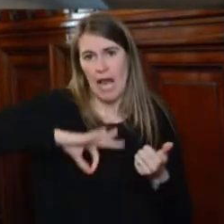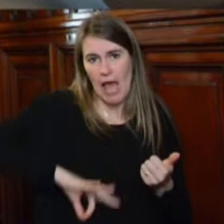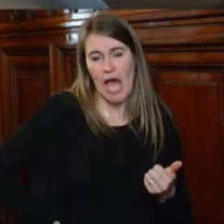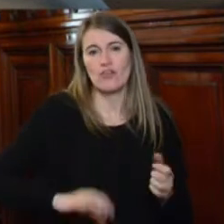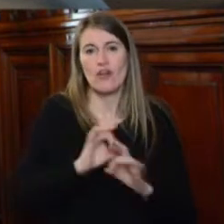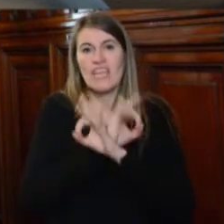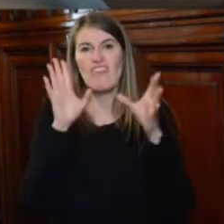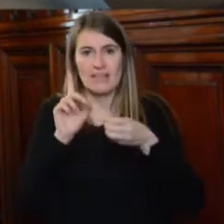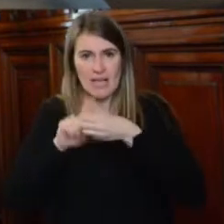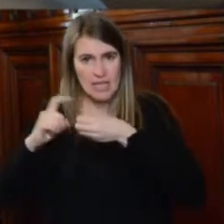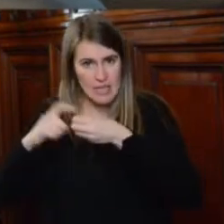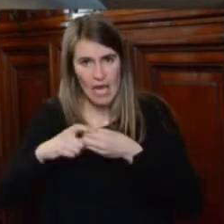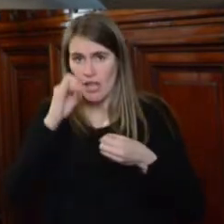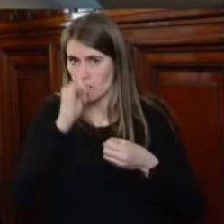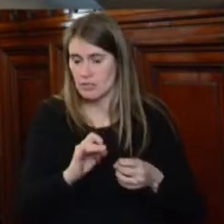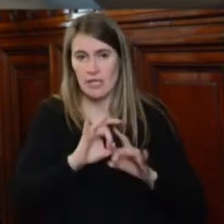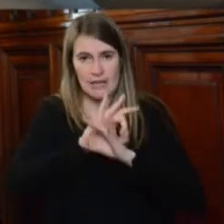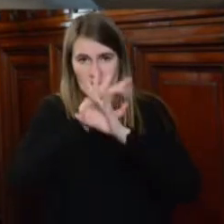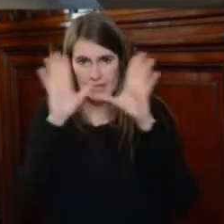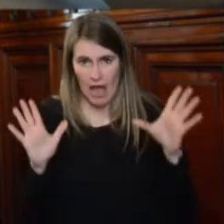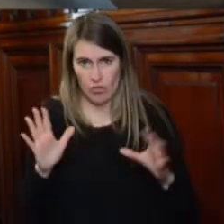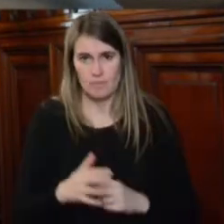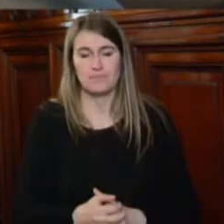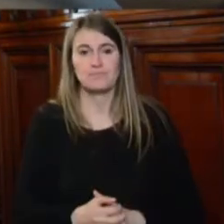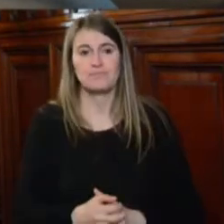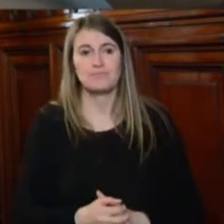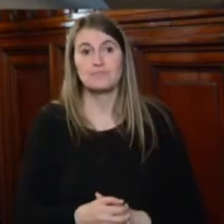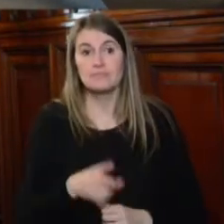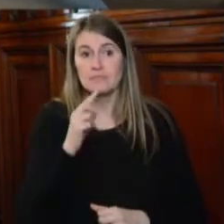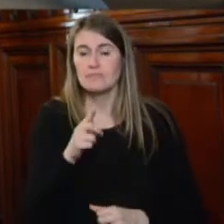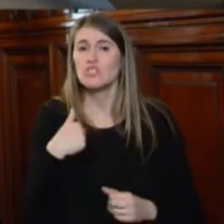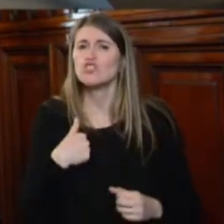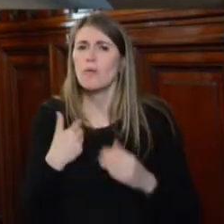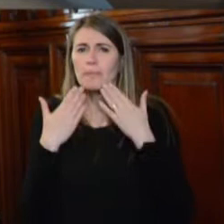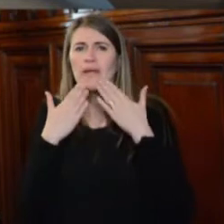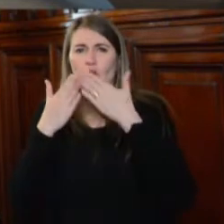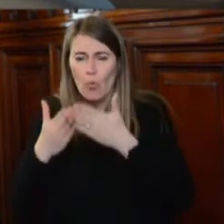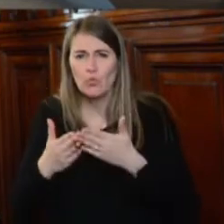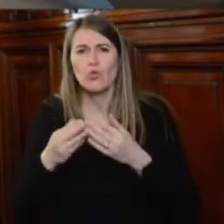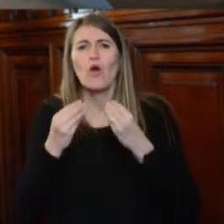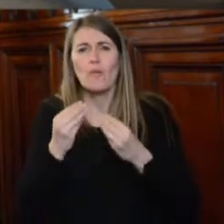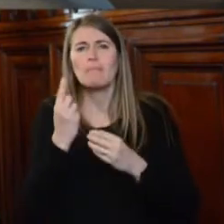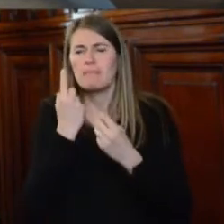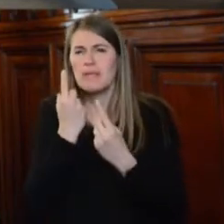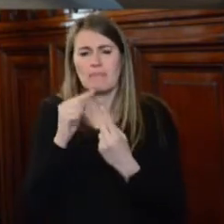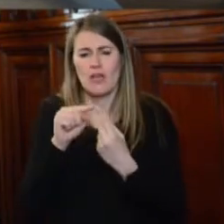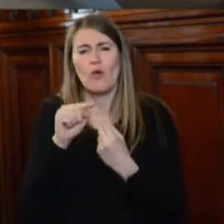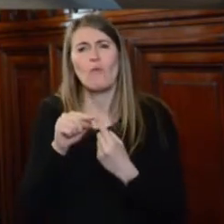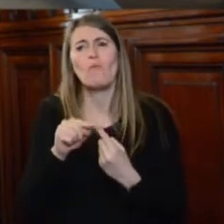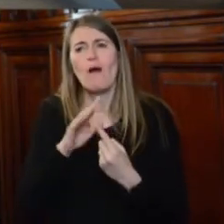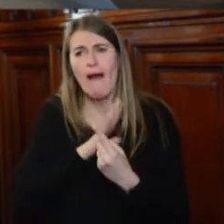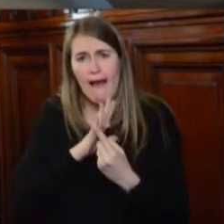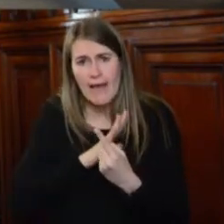sindical, de modo creciente para este sistema. Y la pregunta era, primero, si están haciendo también acciones